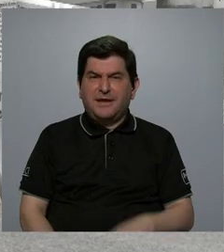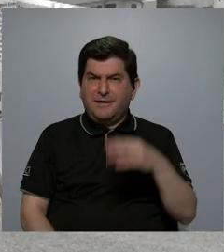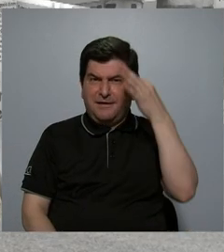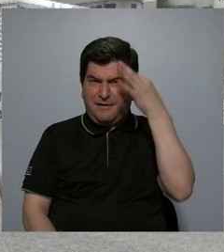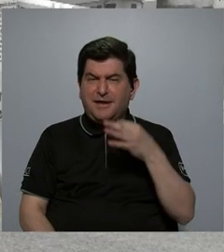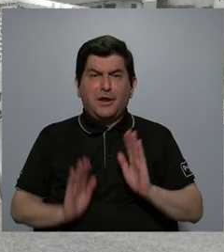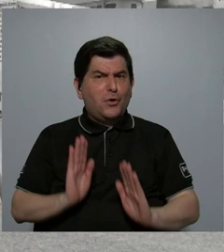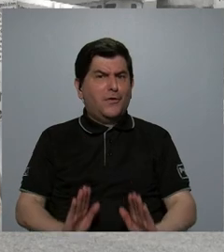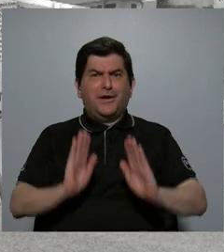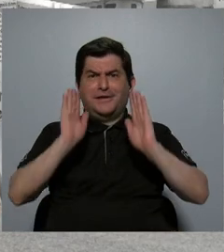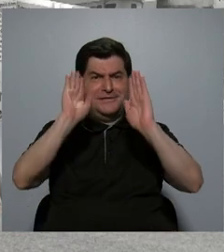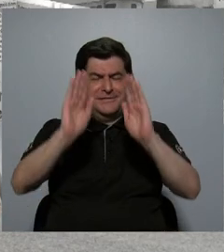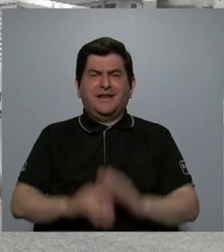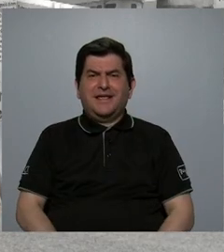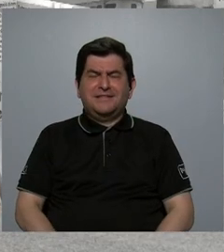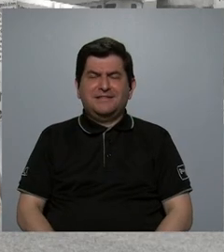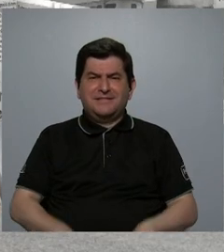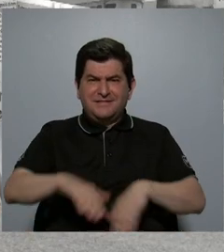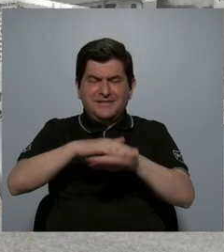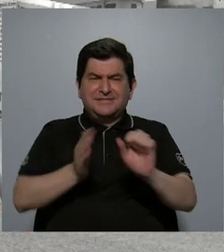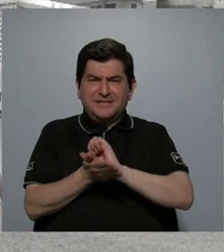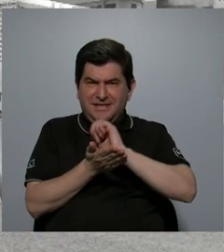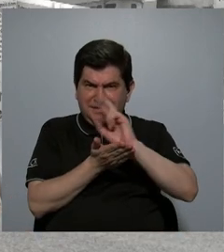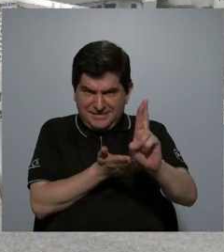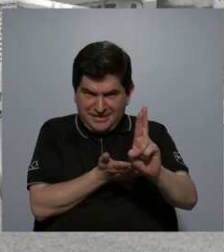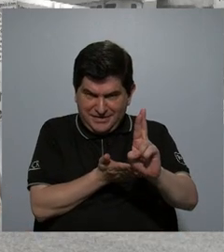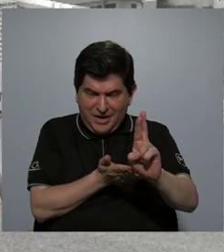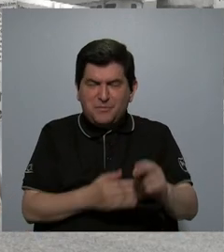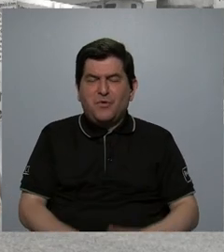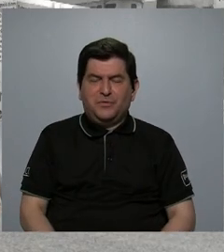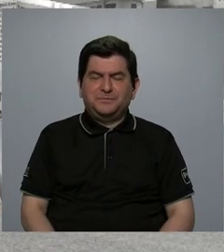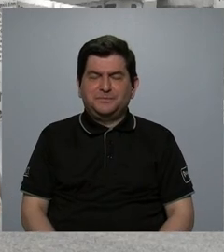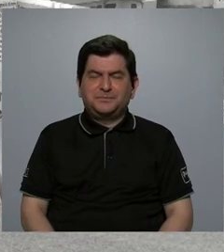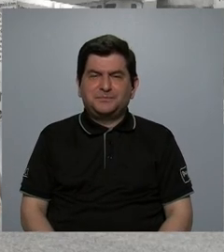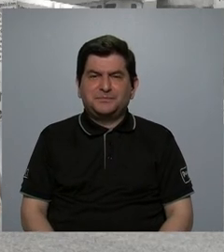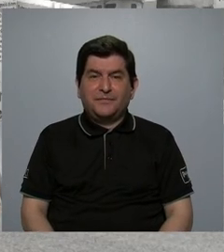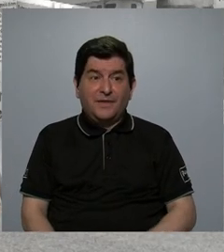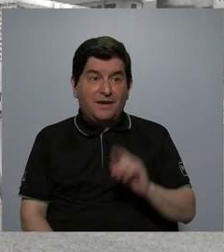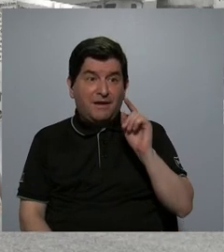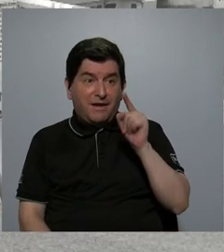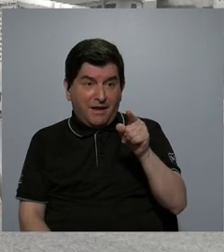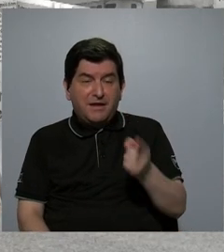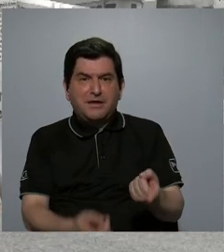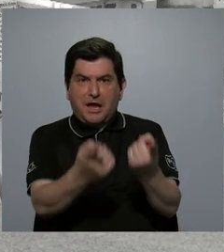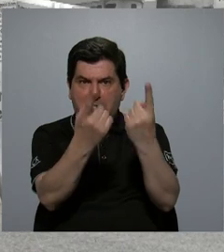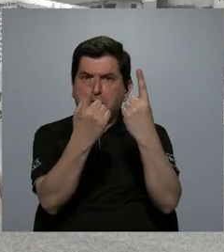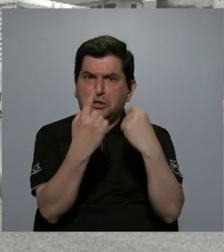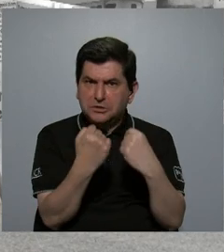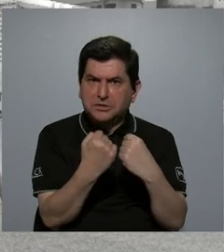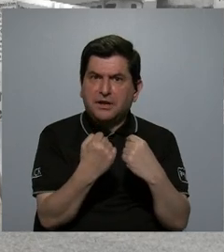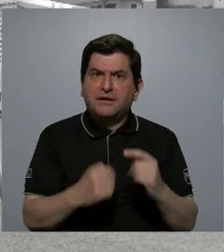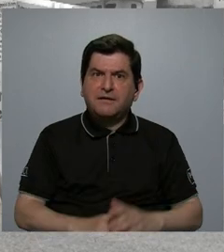parece excelente que la sede de Occidente, como se llama, la que está ubicada en San Ramón, traiga